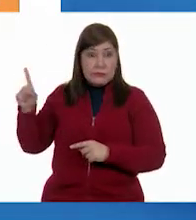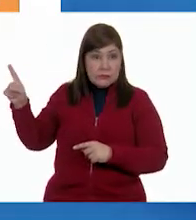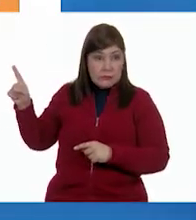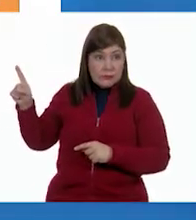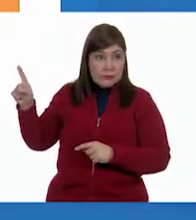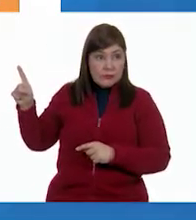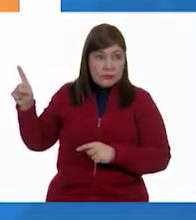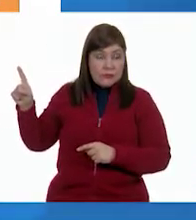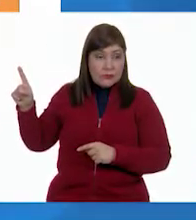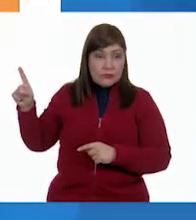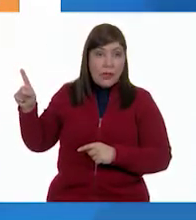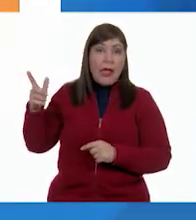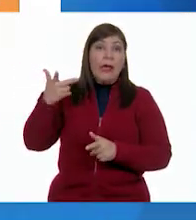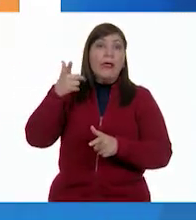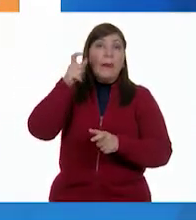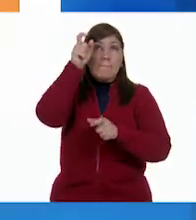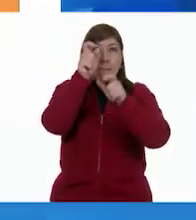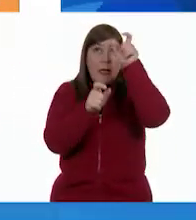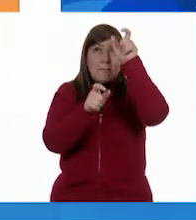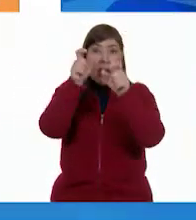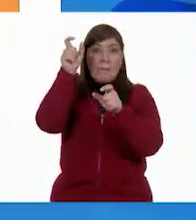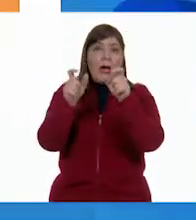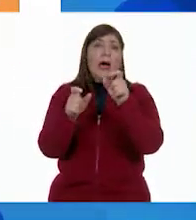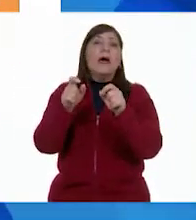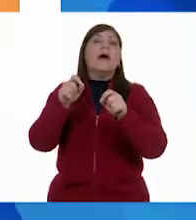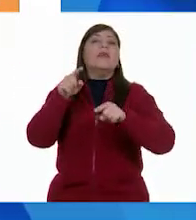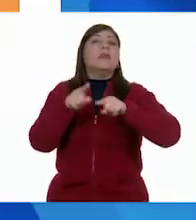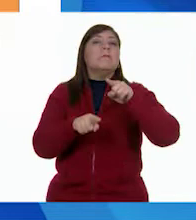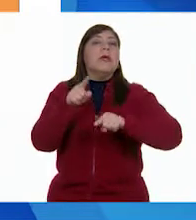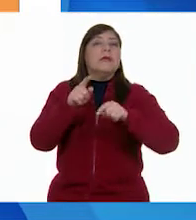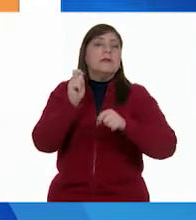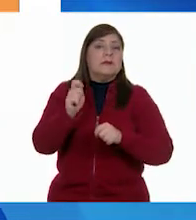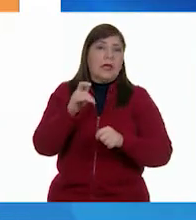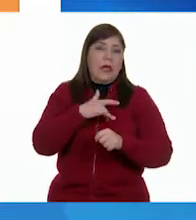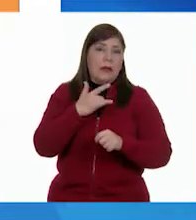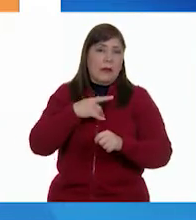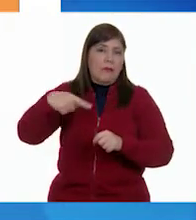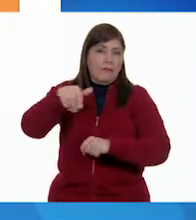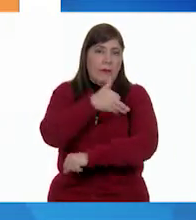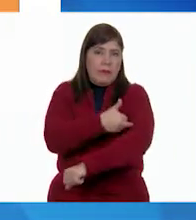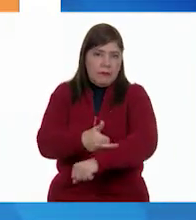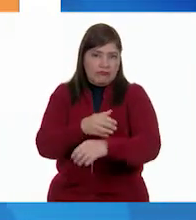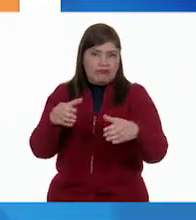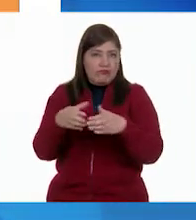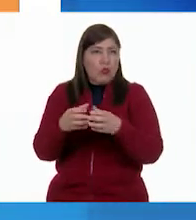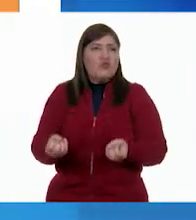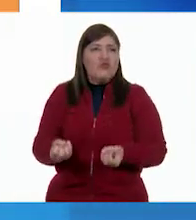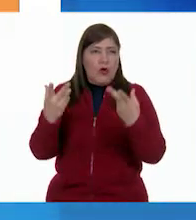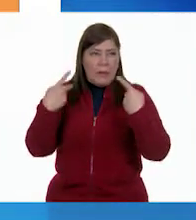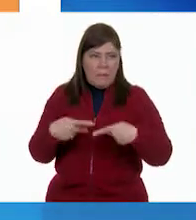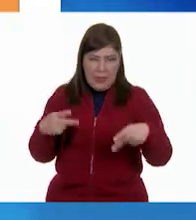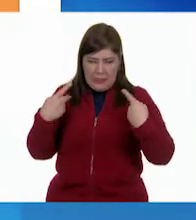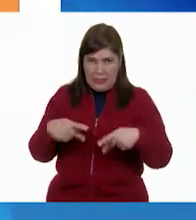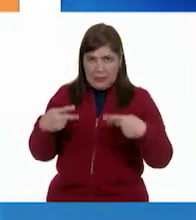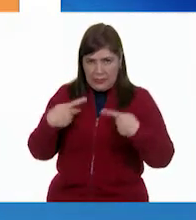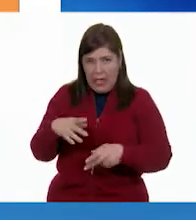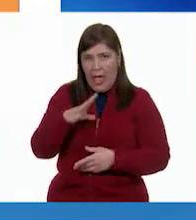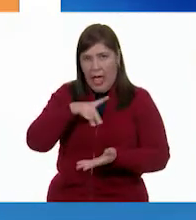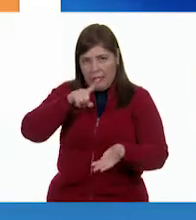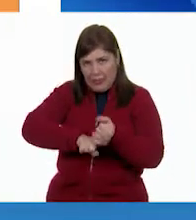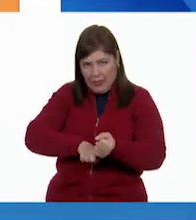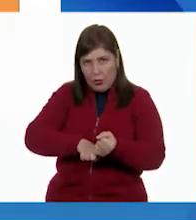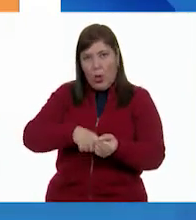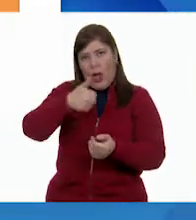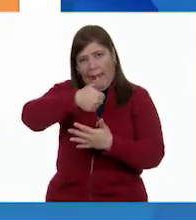dependiendo a las personas que viven con esa familia, los integrantes que ella contiene.